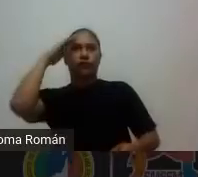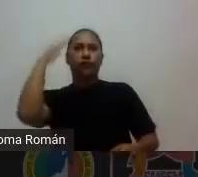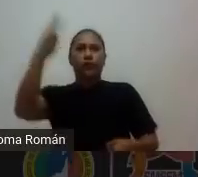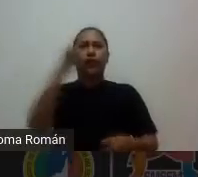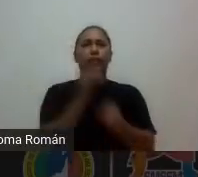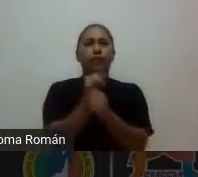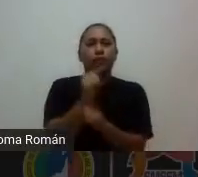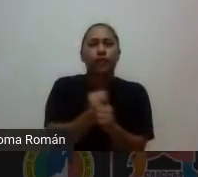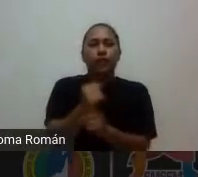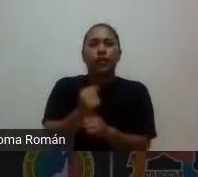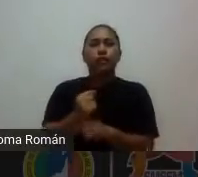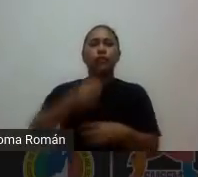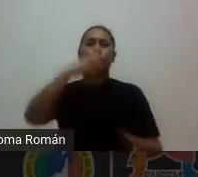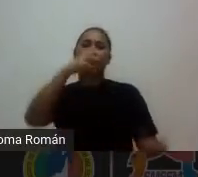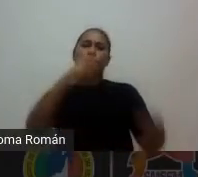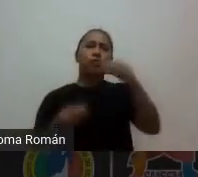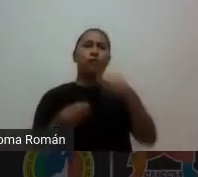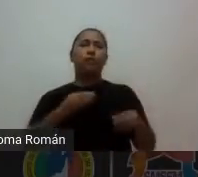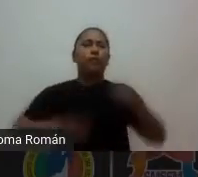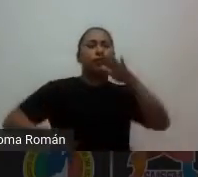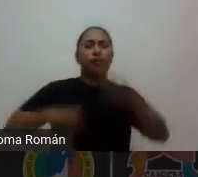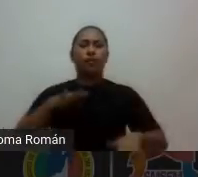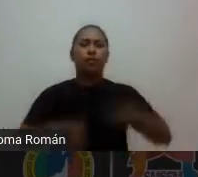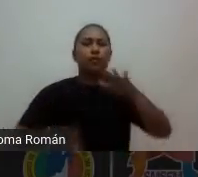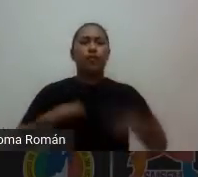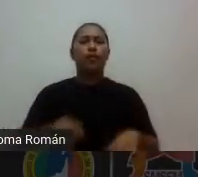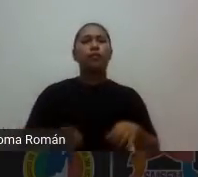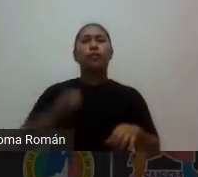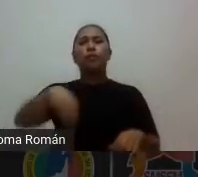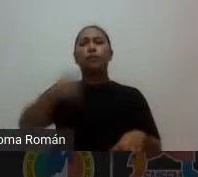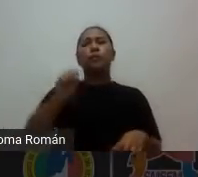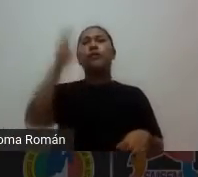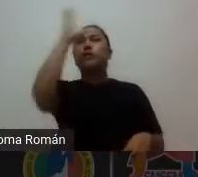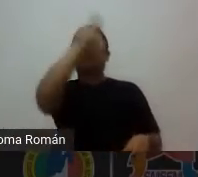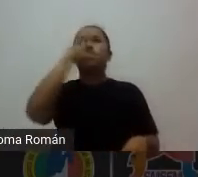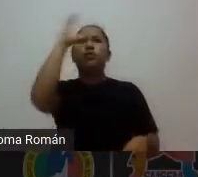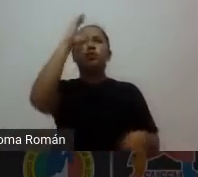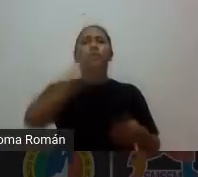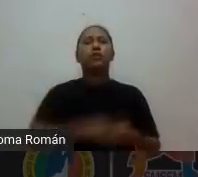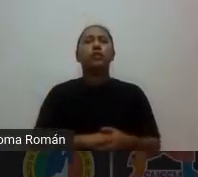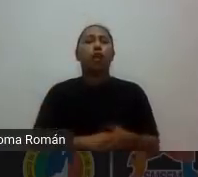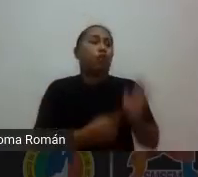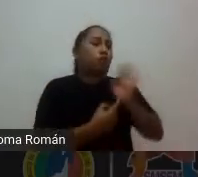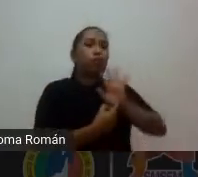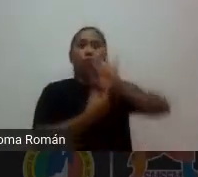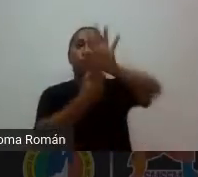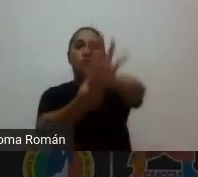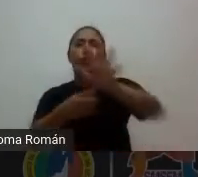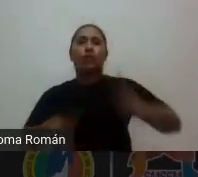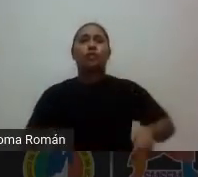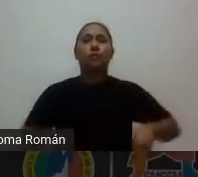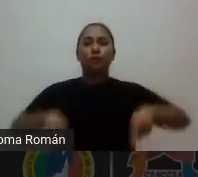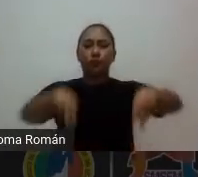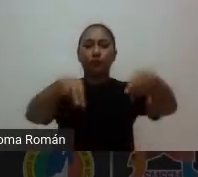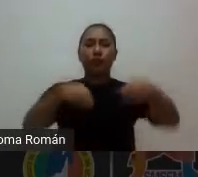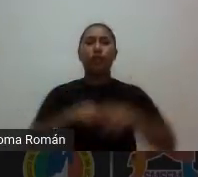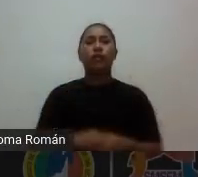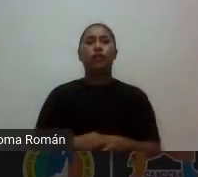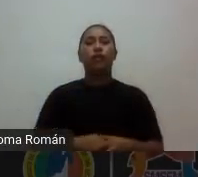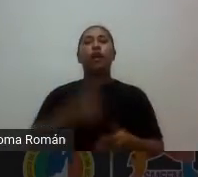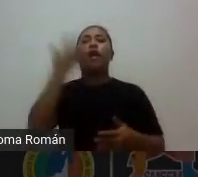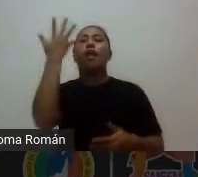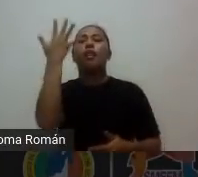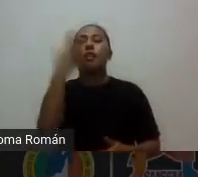manejaron ya muy bien los pasos del método científico para estudiar todos van a pasar al frente y tú lo que vas a ver es 10